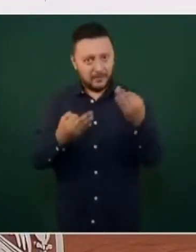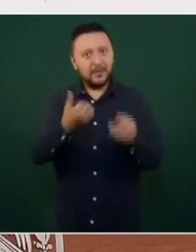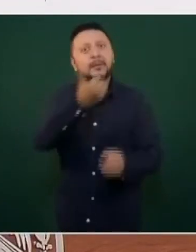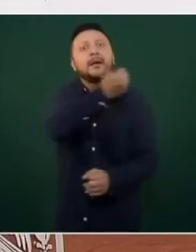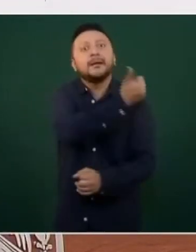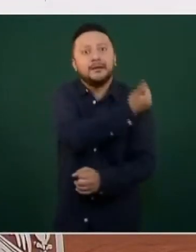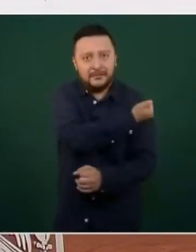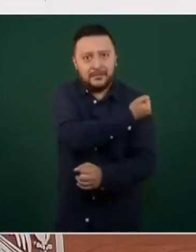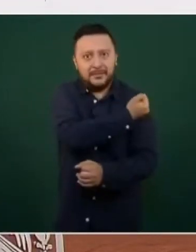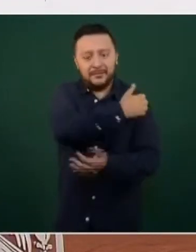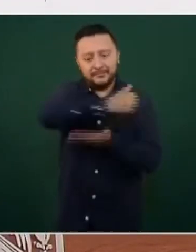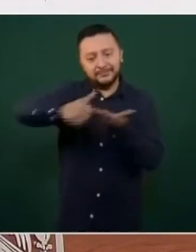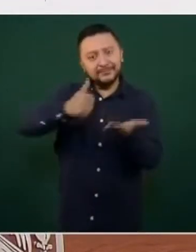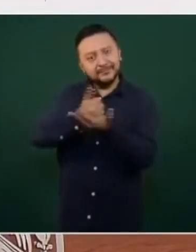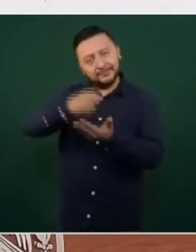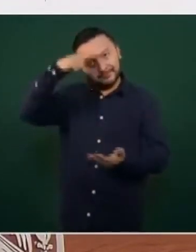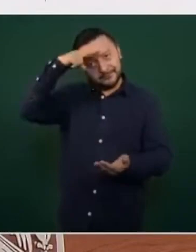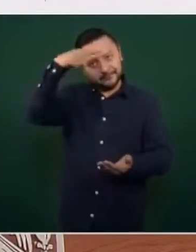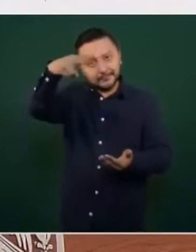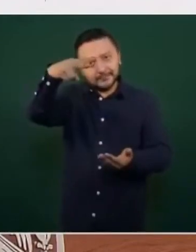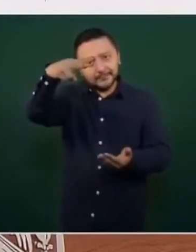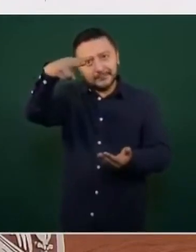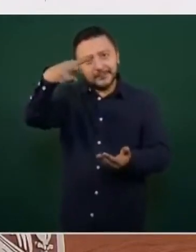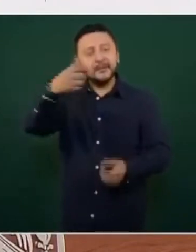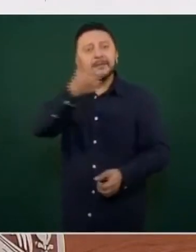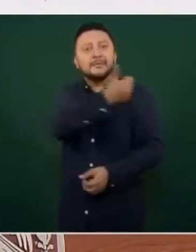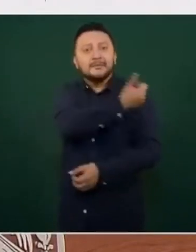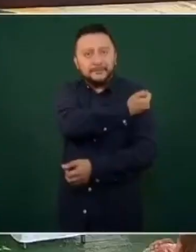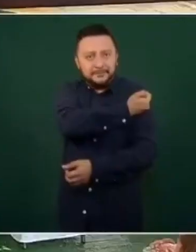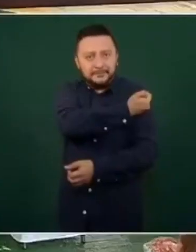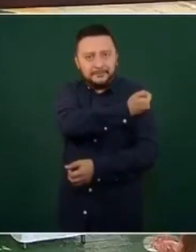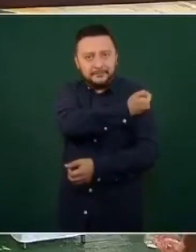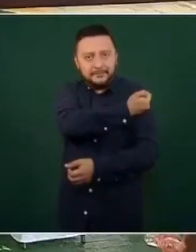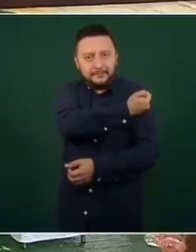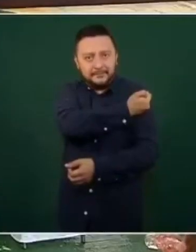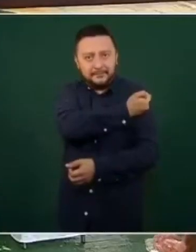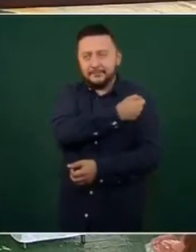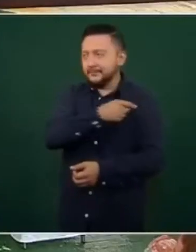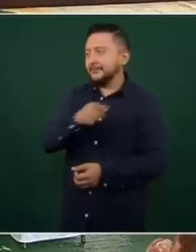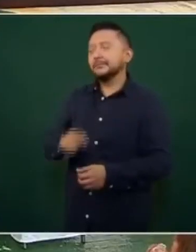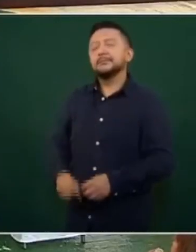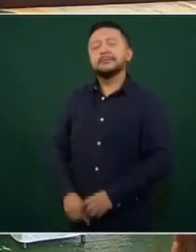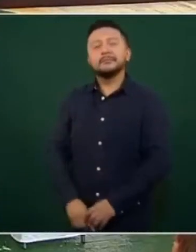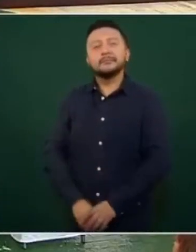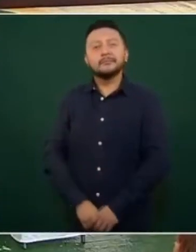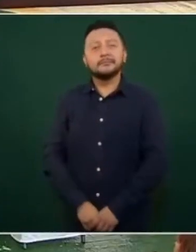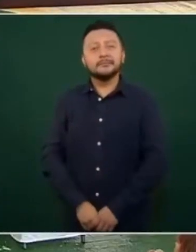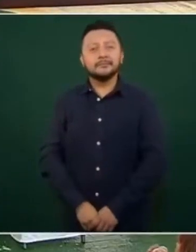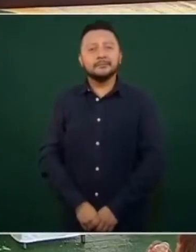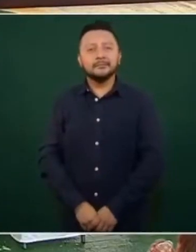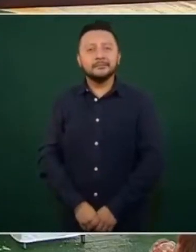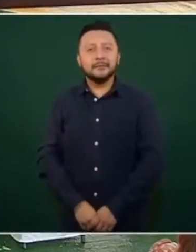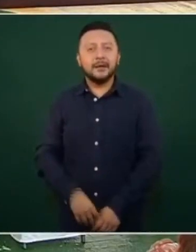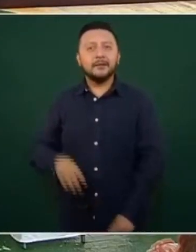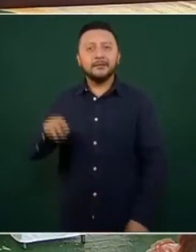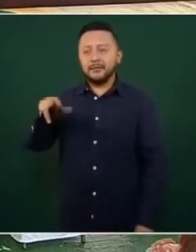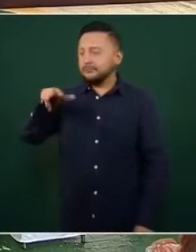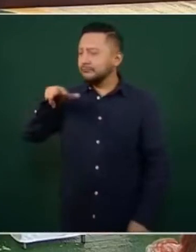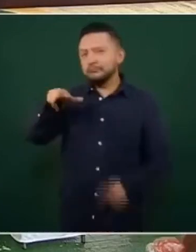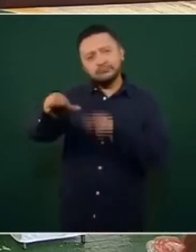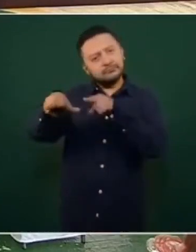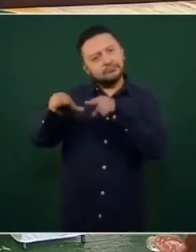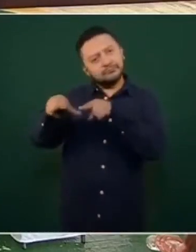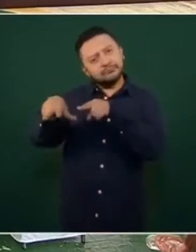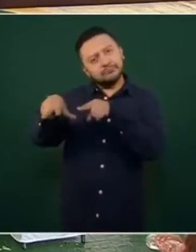vacunación en la Ciudad de México. Vacunamos, ahí viene desde 18, 29